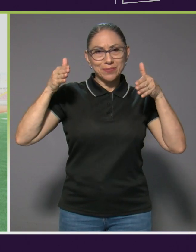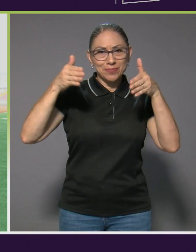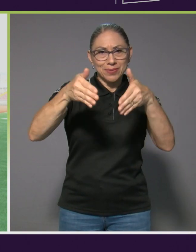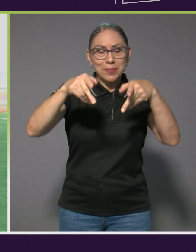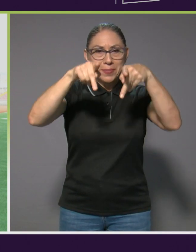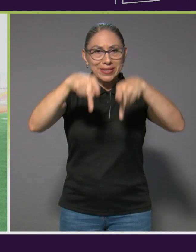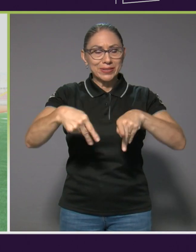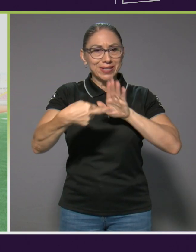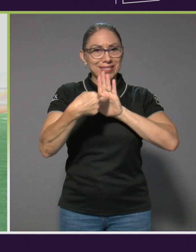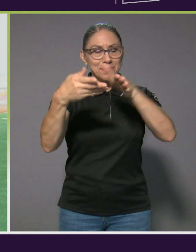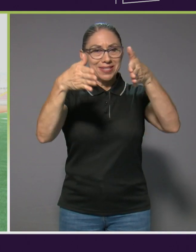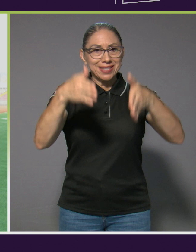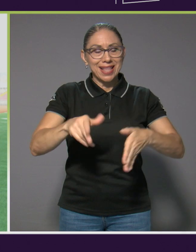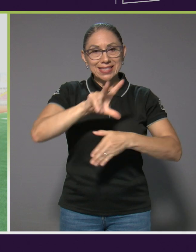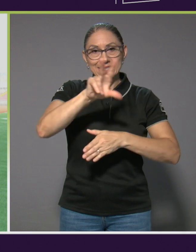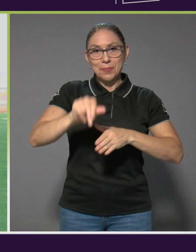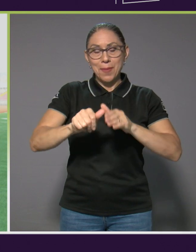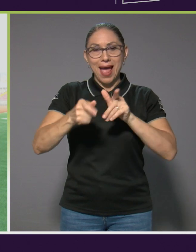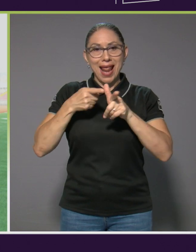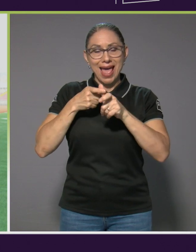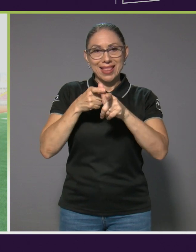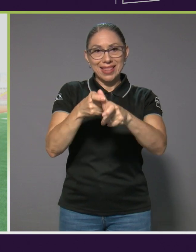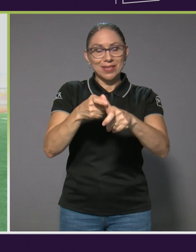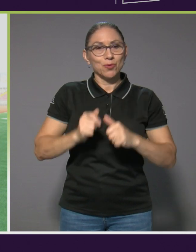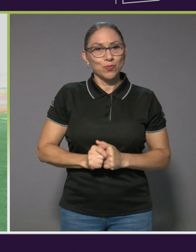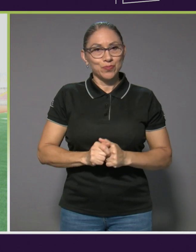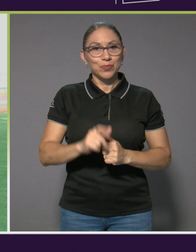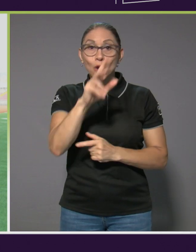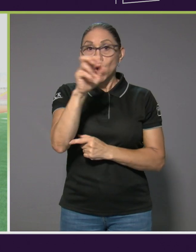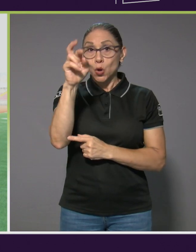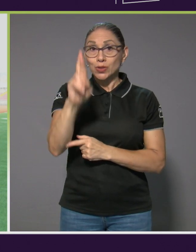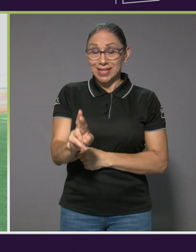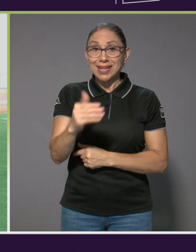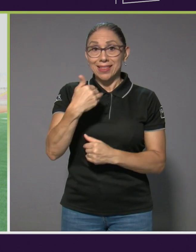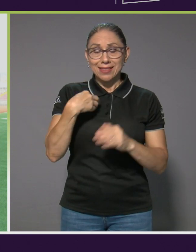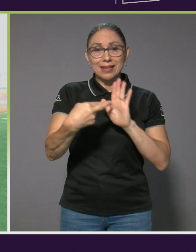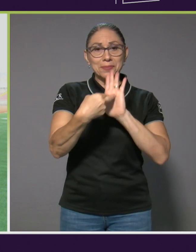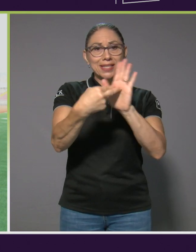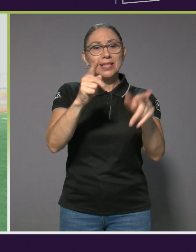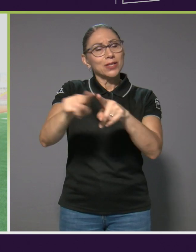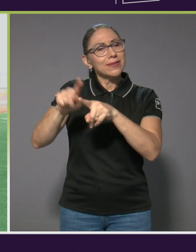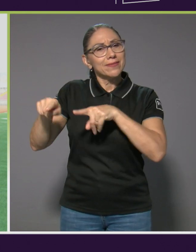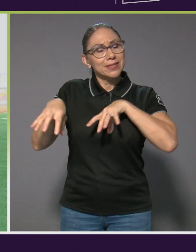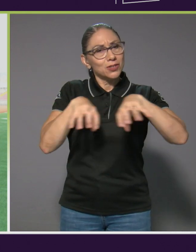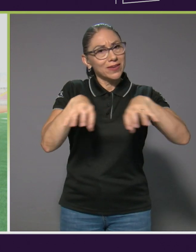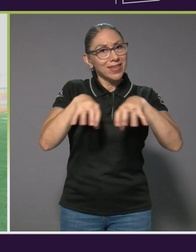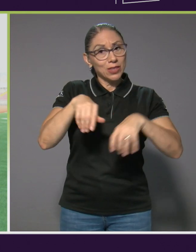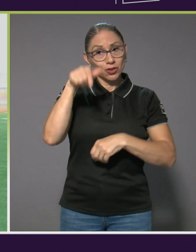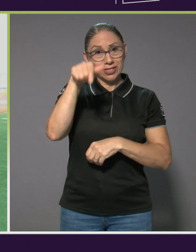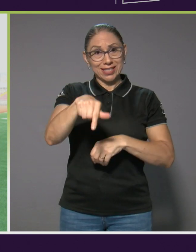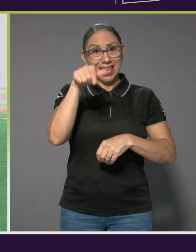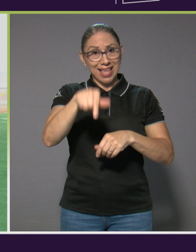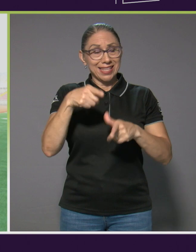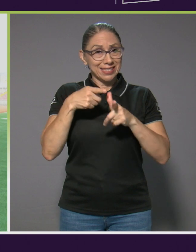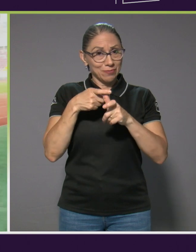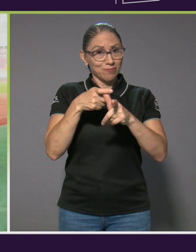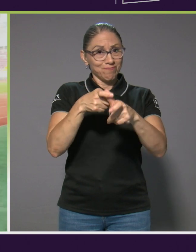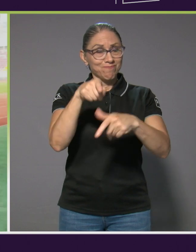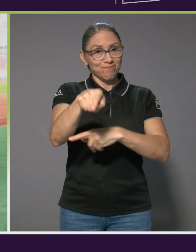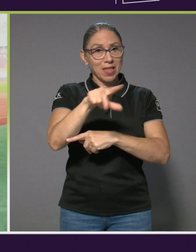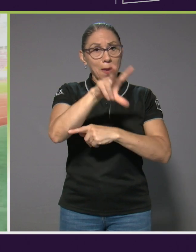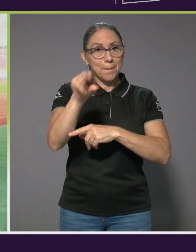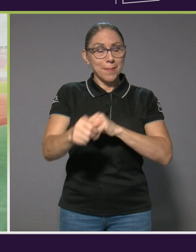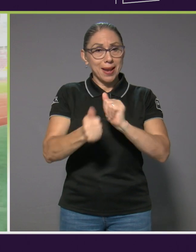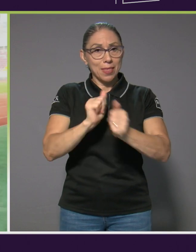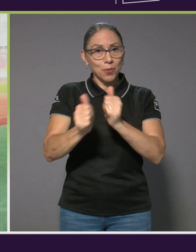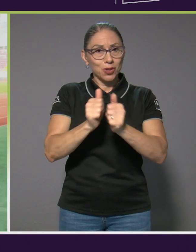representantes del paraatletismo. Costa Rica tendrá representación en diversos eventos de esta disciplina paradeportiva en